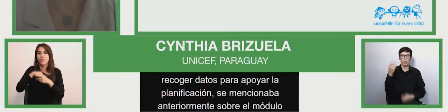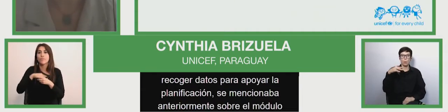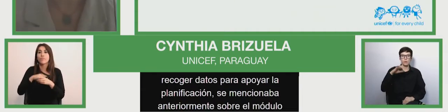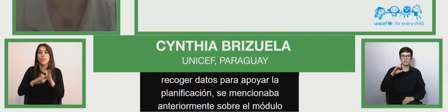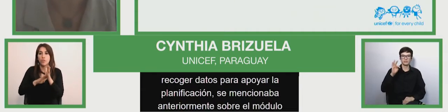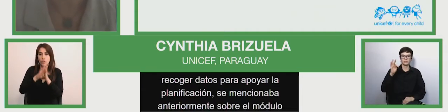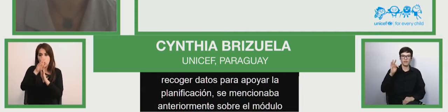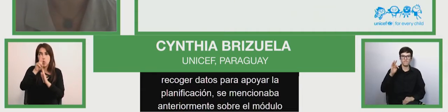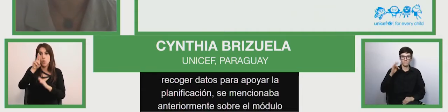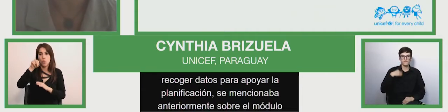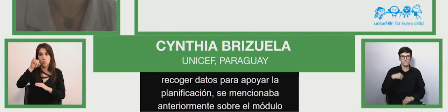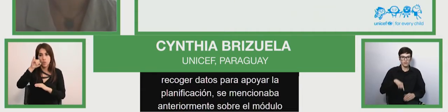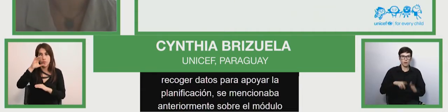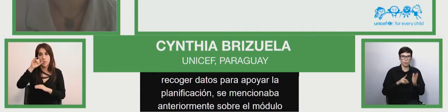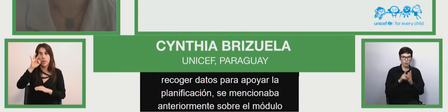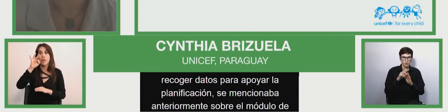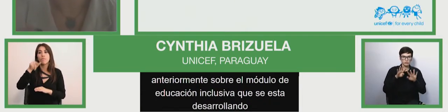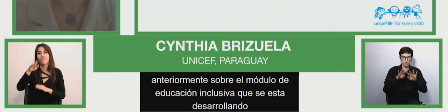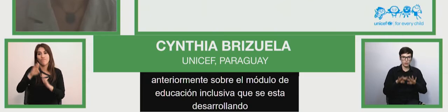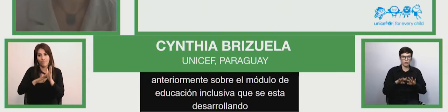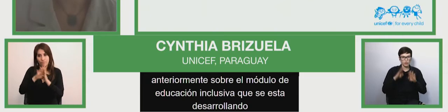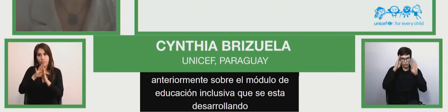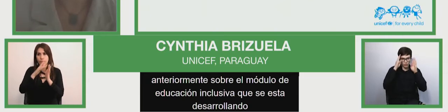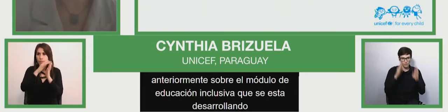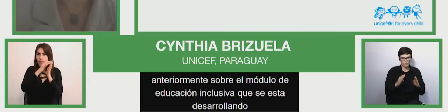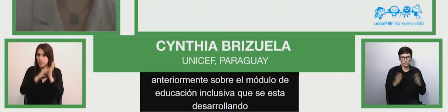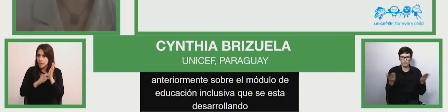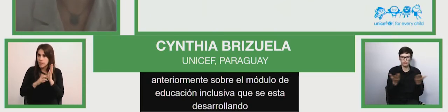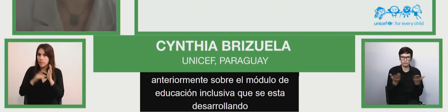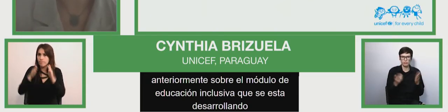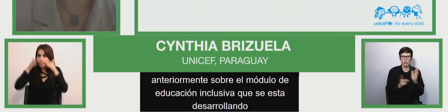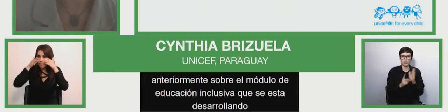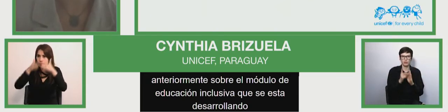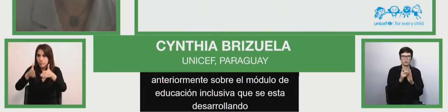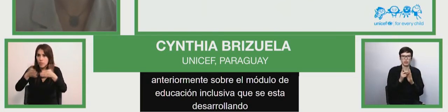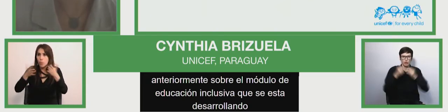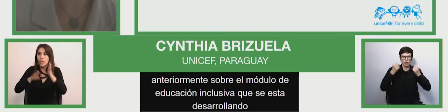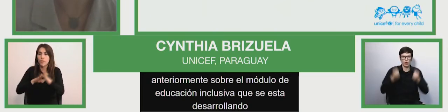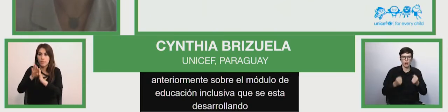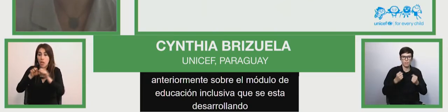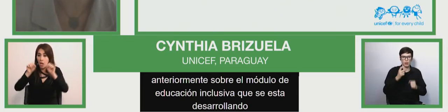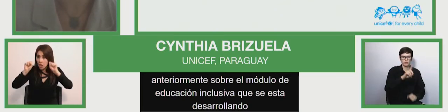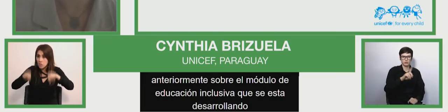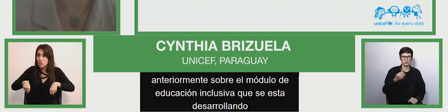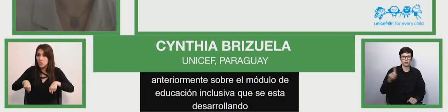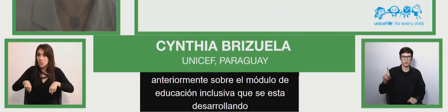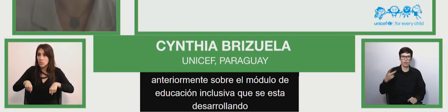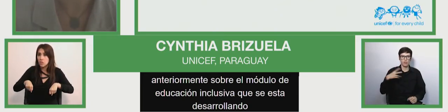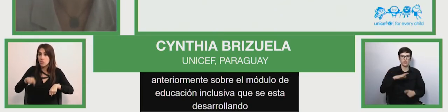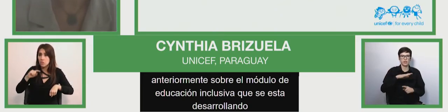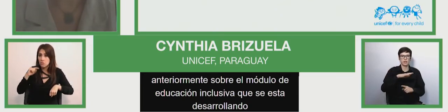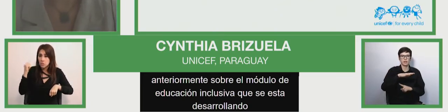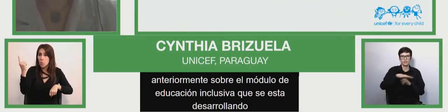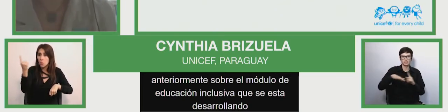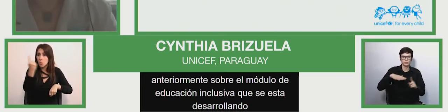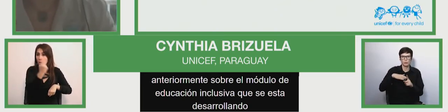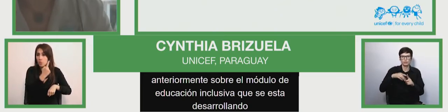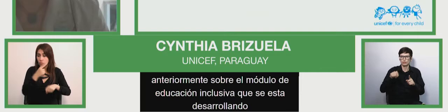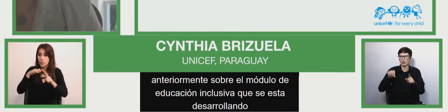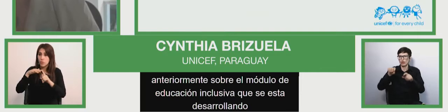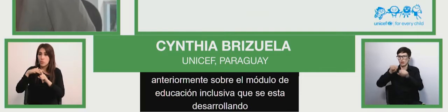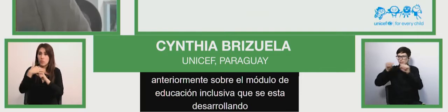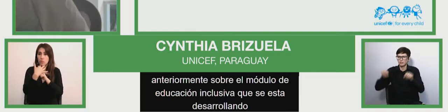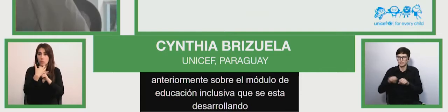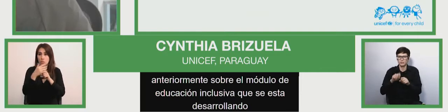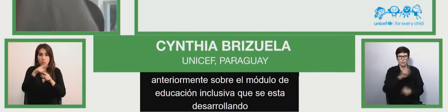desarrollando, que tiene un enfoque en el desarrollo de capacidades del sistema, pero también